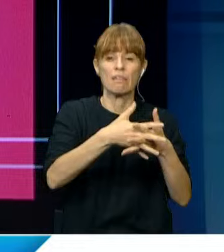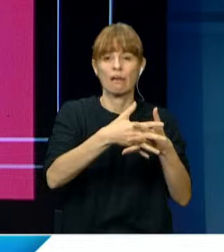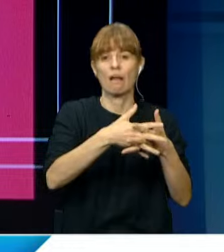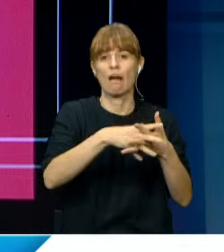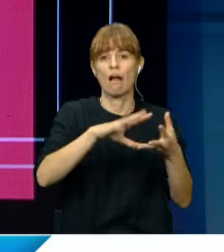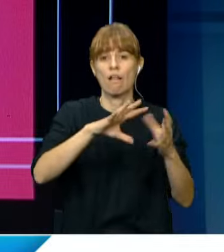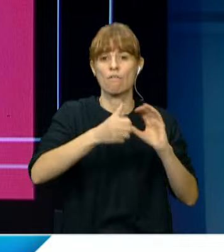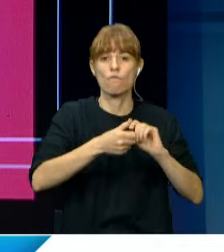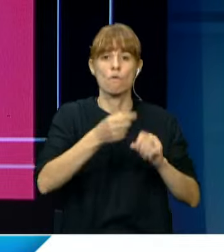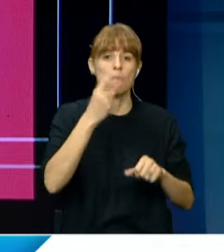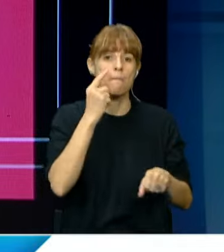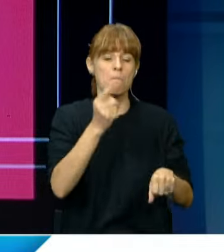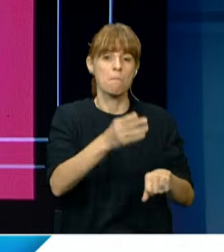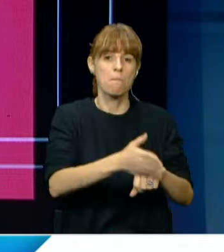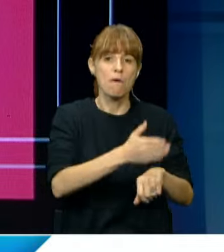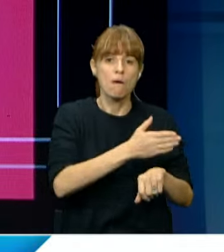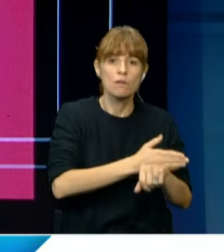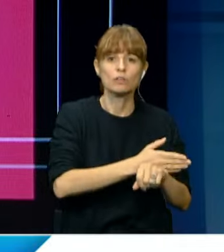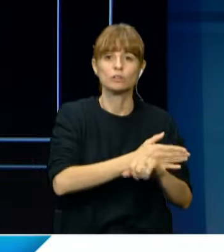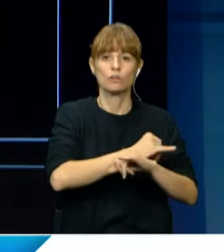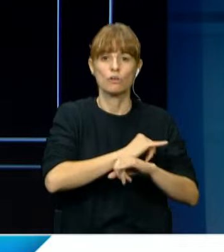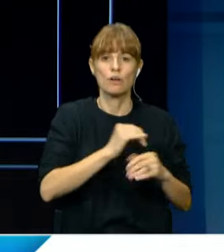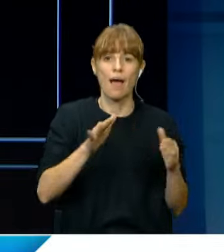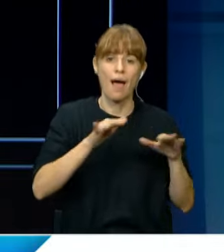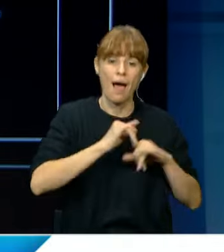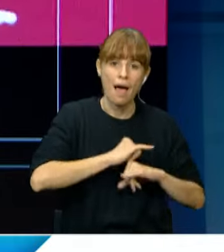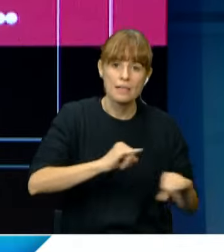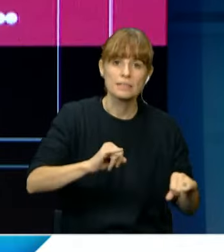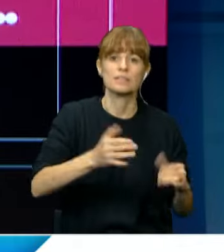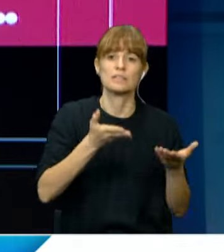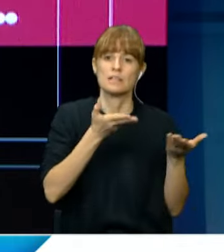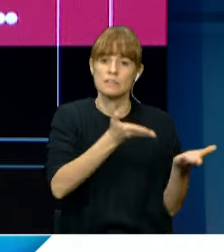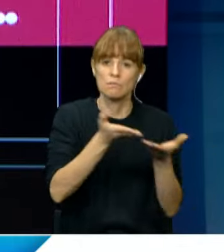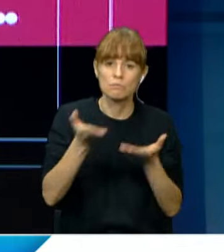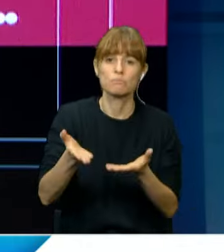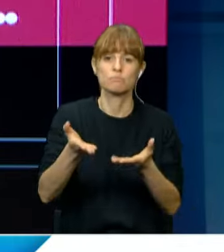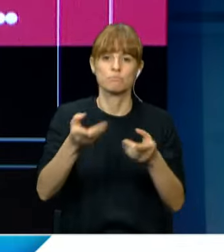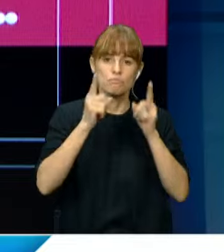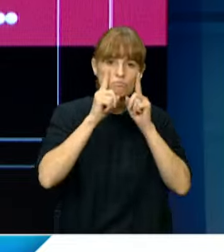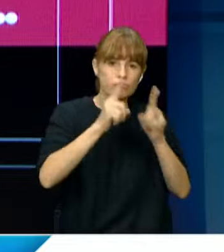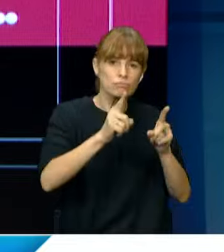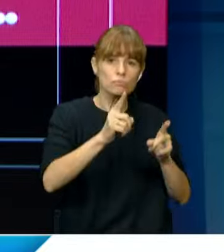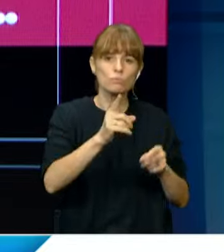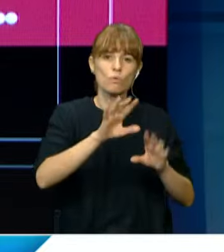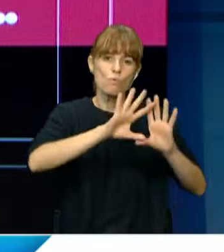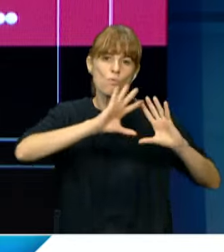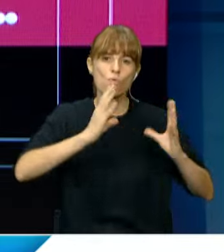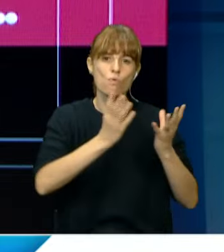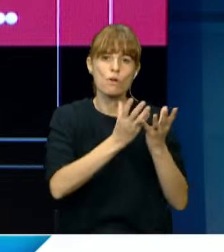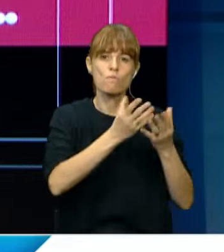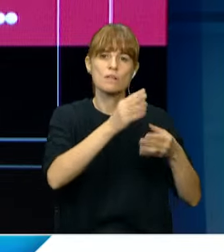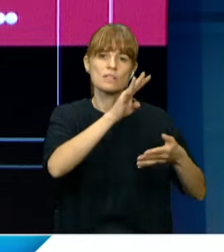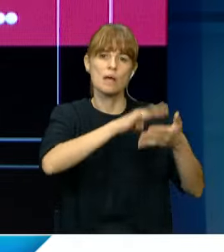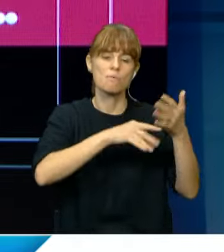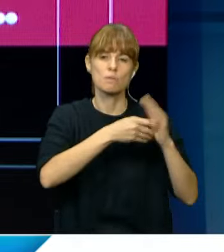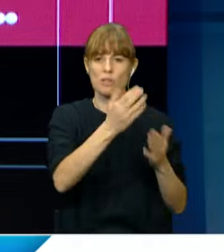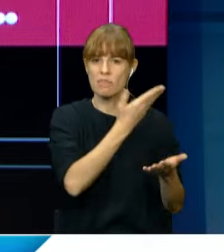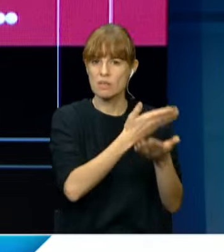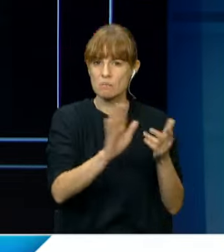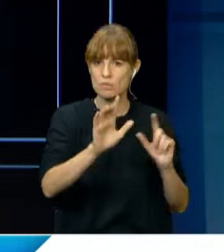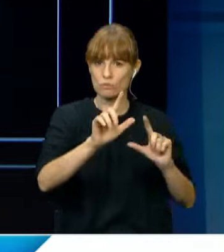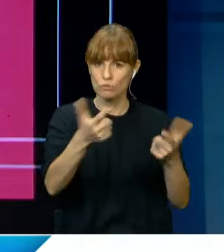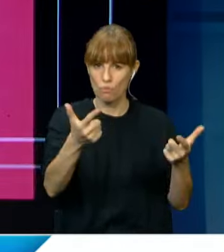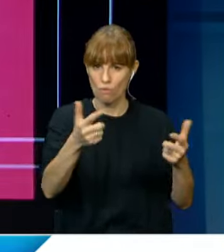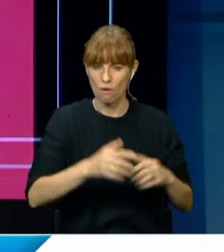de prevención, asistencia, promoción y protección con énfasis en la universalidad y la no discriminación.